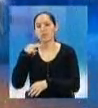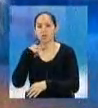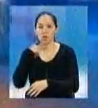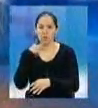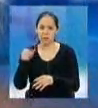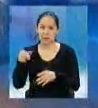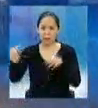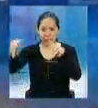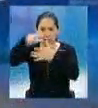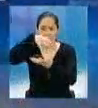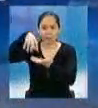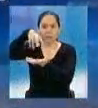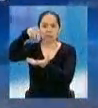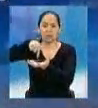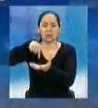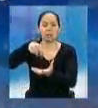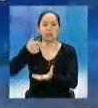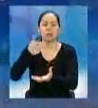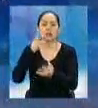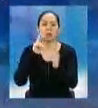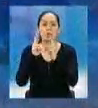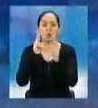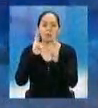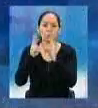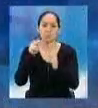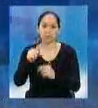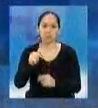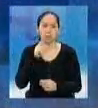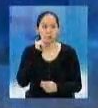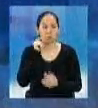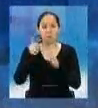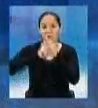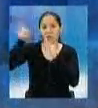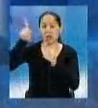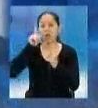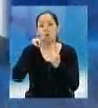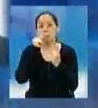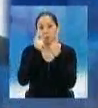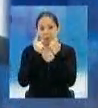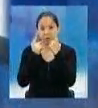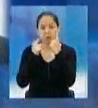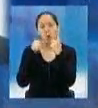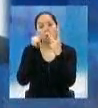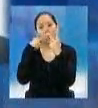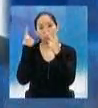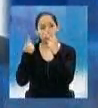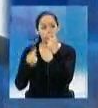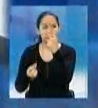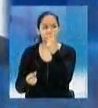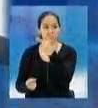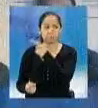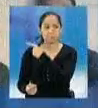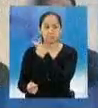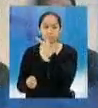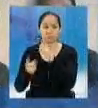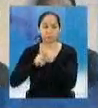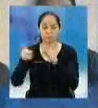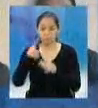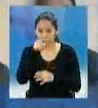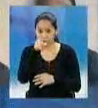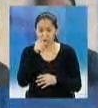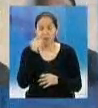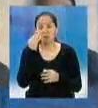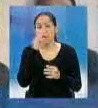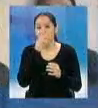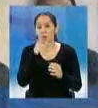Hugo Ramírez Sierra. Los prófugos son John Way Roberto Galicia Galindo y Luis Eduardo Ambrosio López. Si usted ha